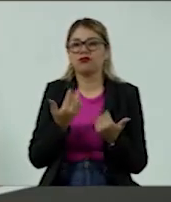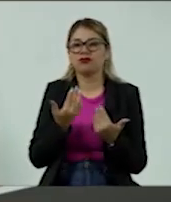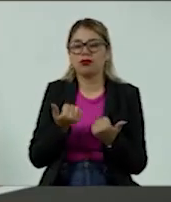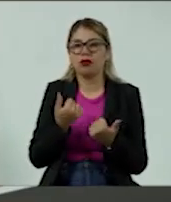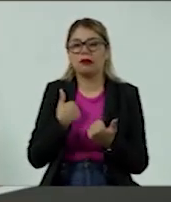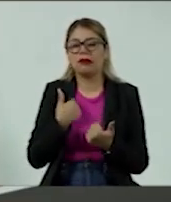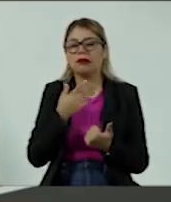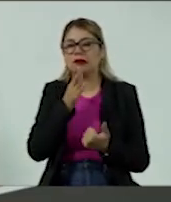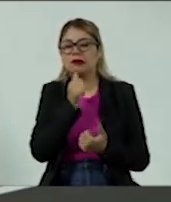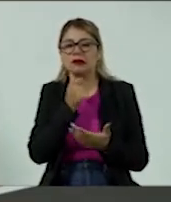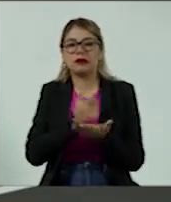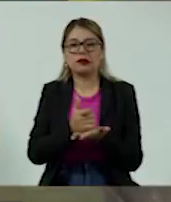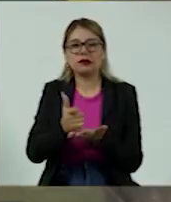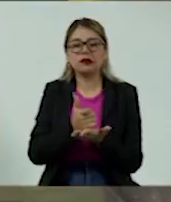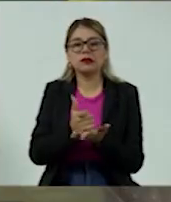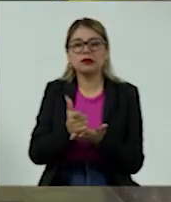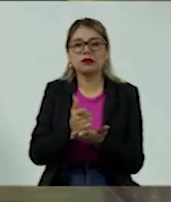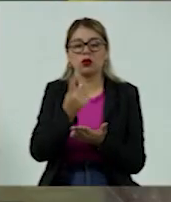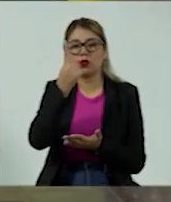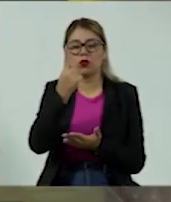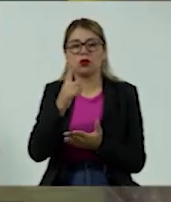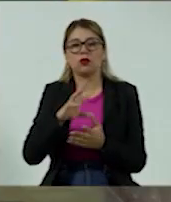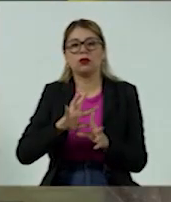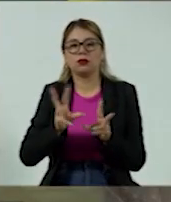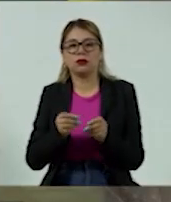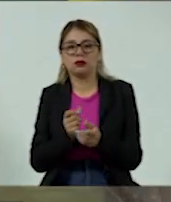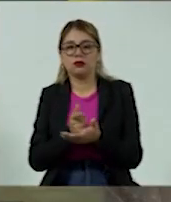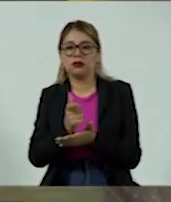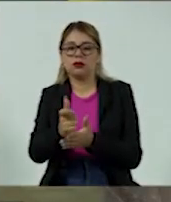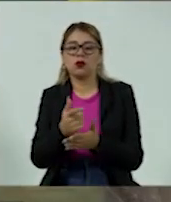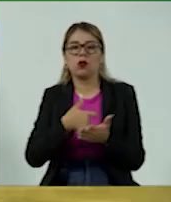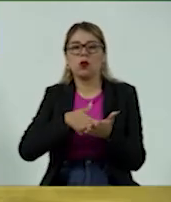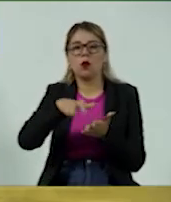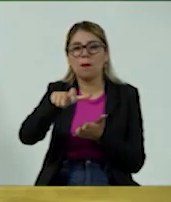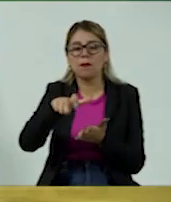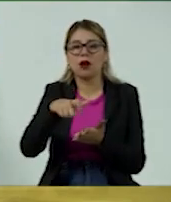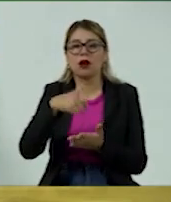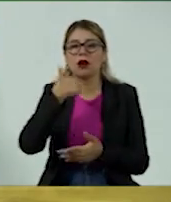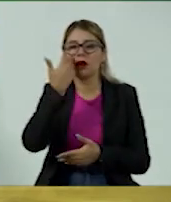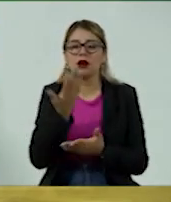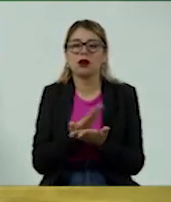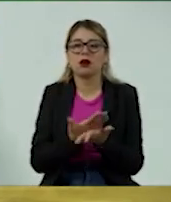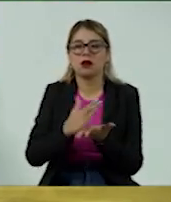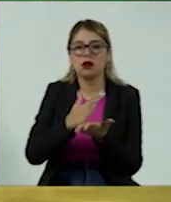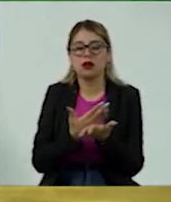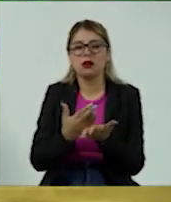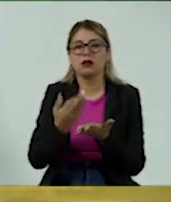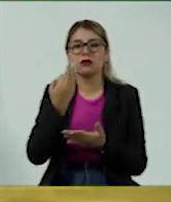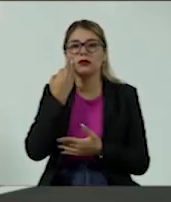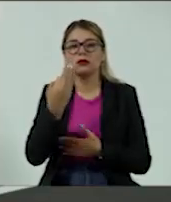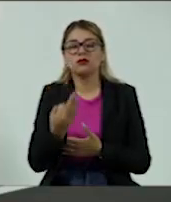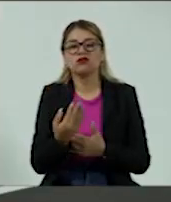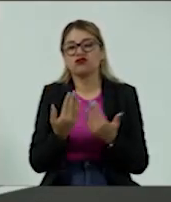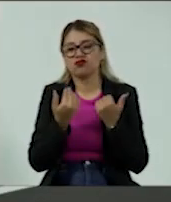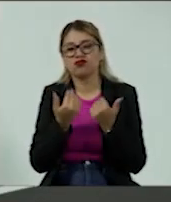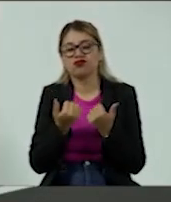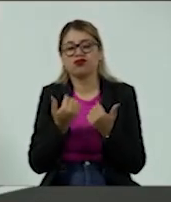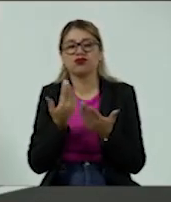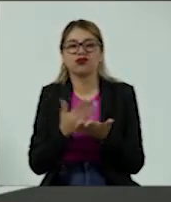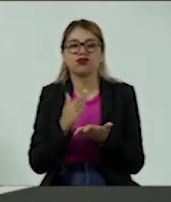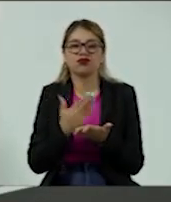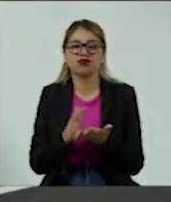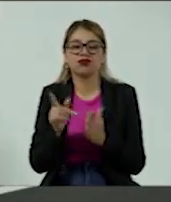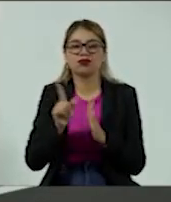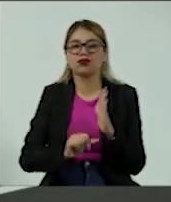de pagar la tarjeta de un jalón. Hay veces que hay que hacer alguna compra que la queremos ir pagando en el tiempo y no hay la promoción de meses sin